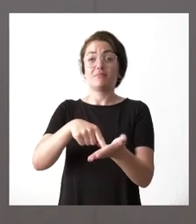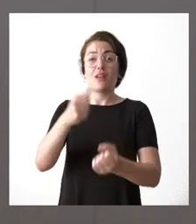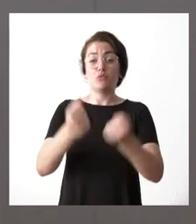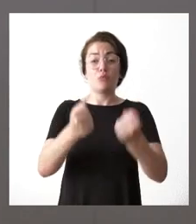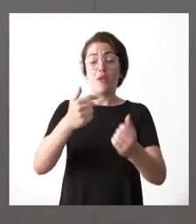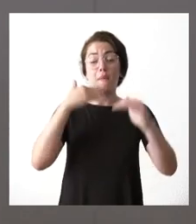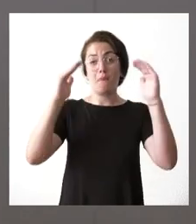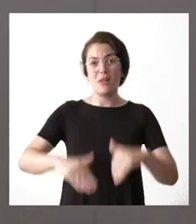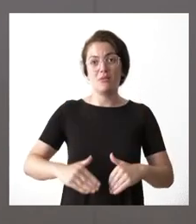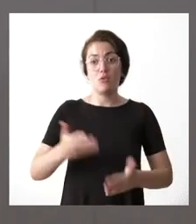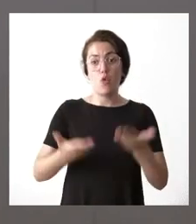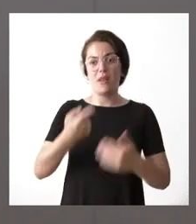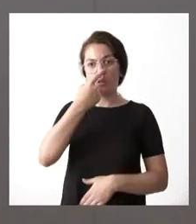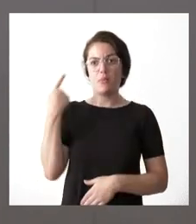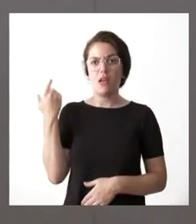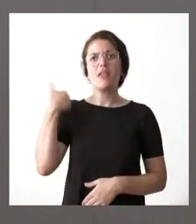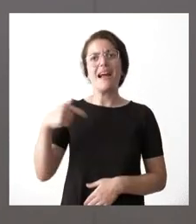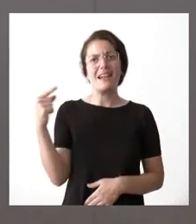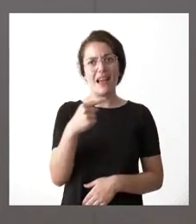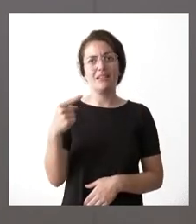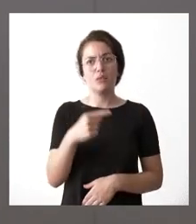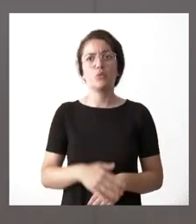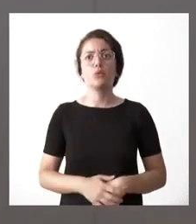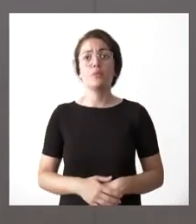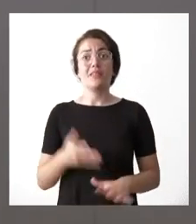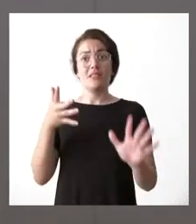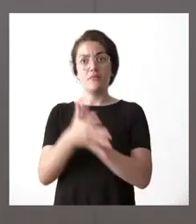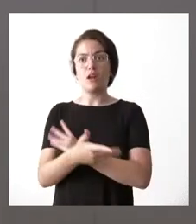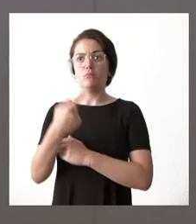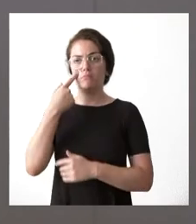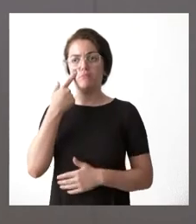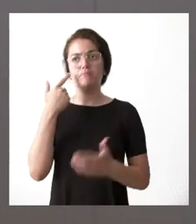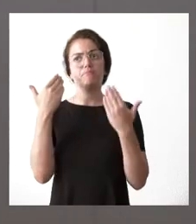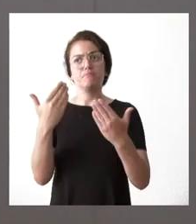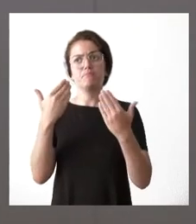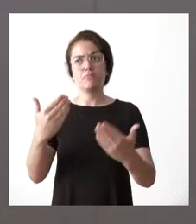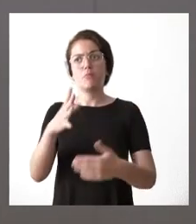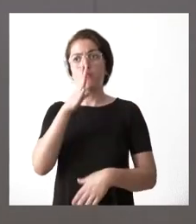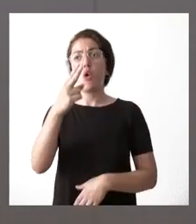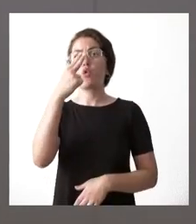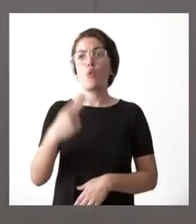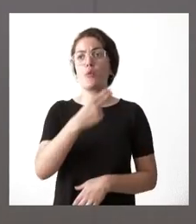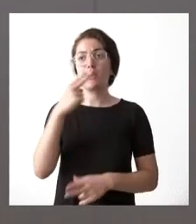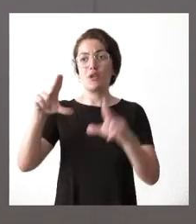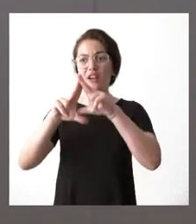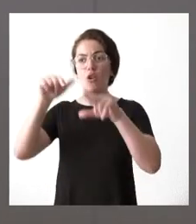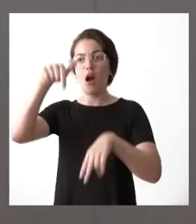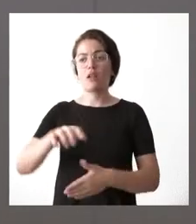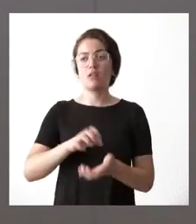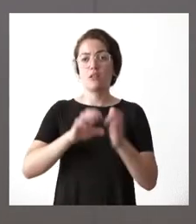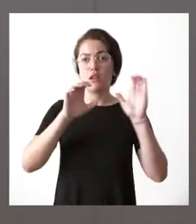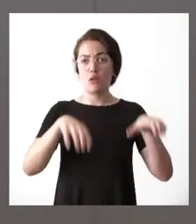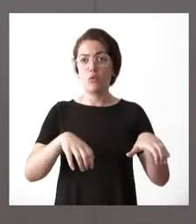ciertamente negativo en este contexto es digno de reconocer el compromiso que siempre ha tenido Renault con esta comunidad autónoma y que se refleja